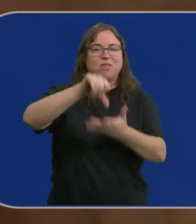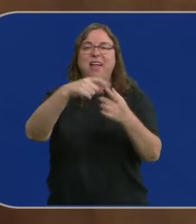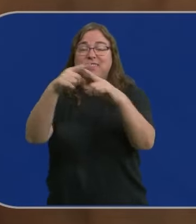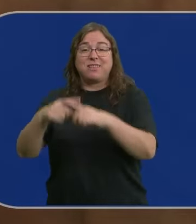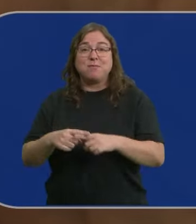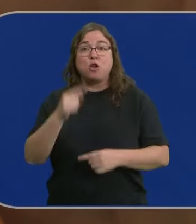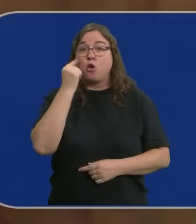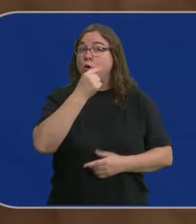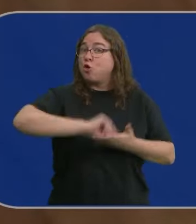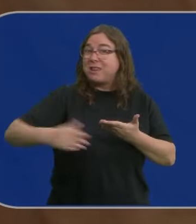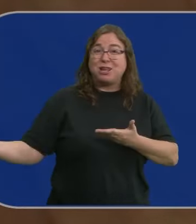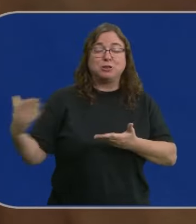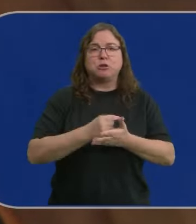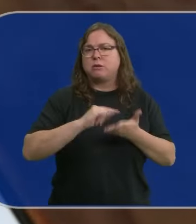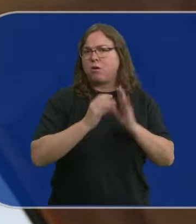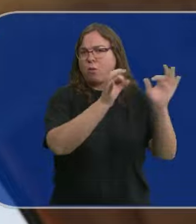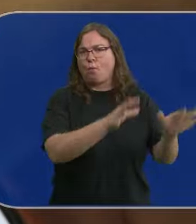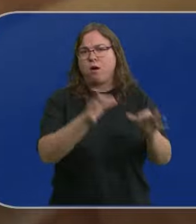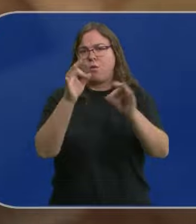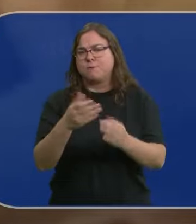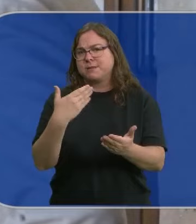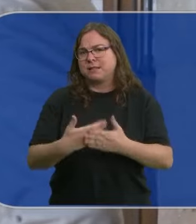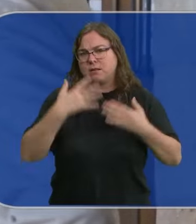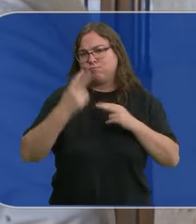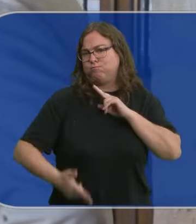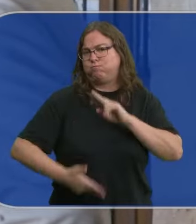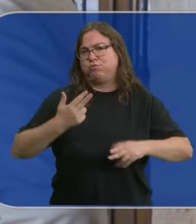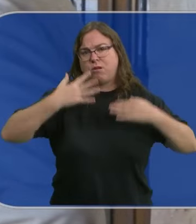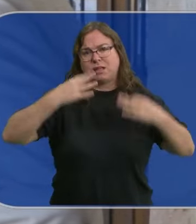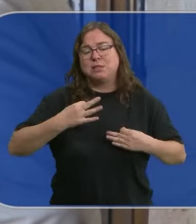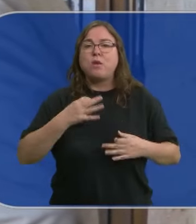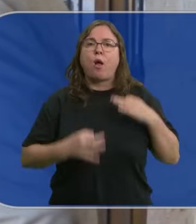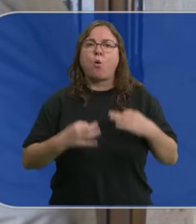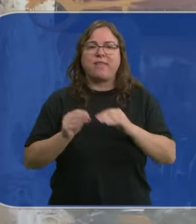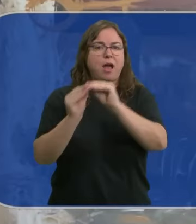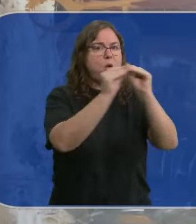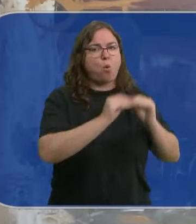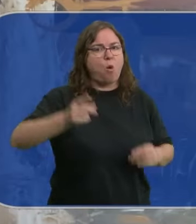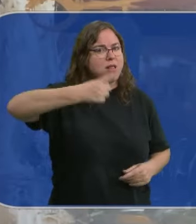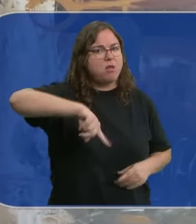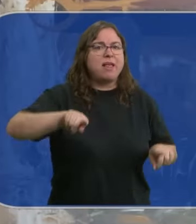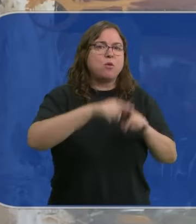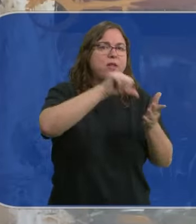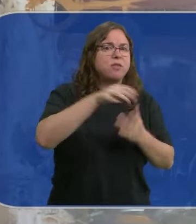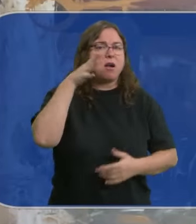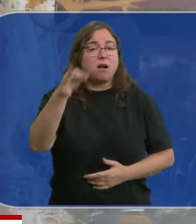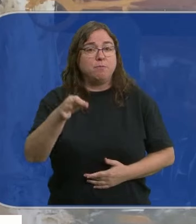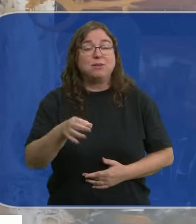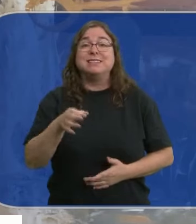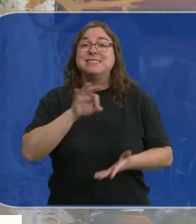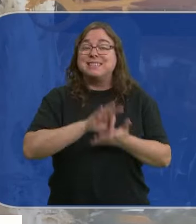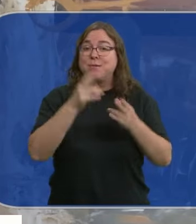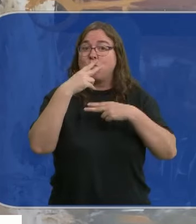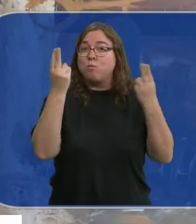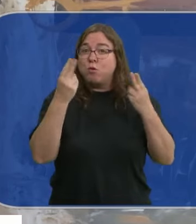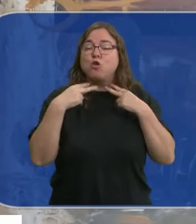todas las notarías cuentan con el mismo nivel tecnológico para garantizar la agilidad y la seguridad jurídica. Esto garantiza que el servicio público